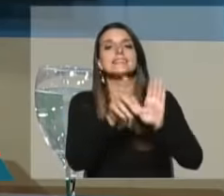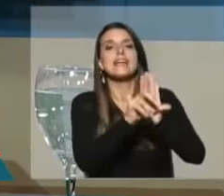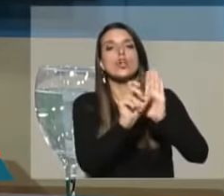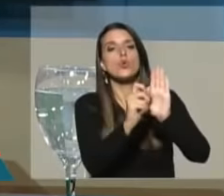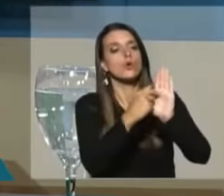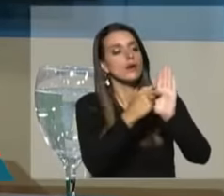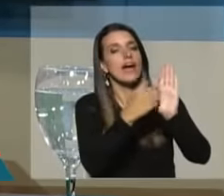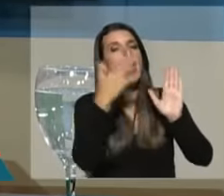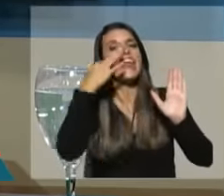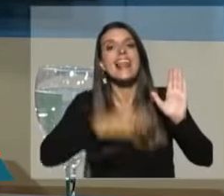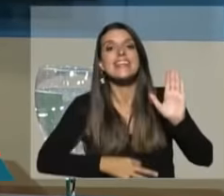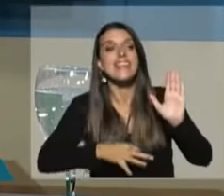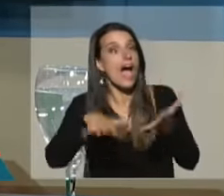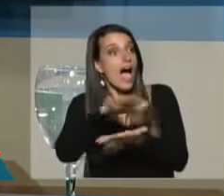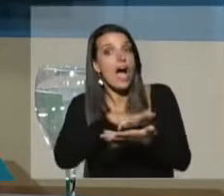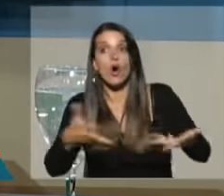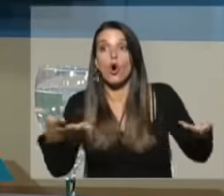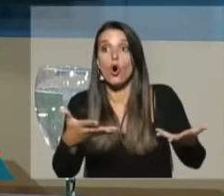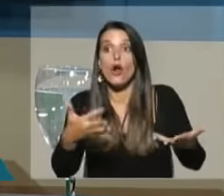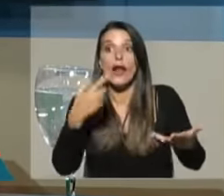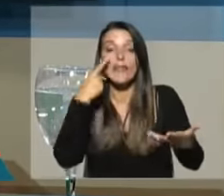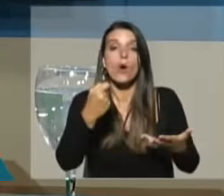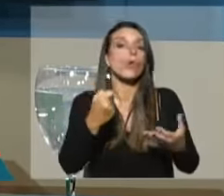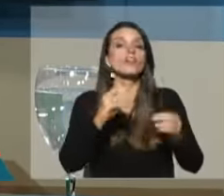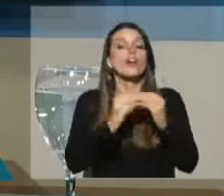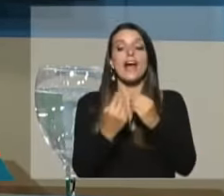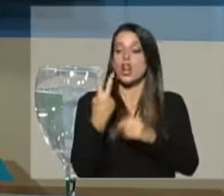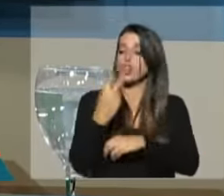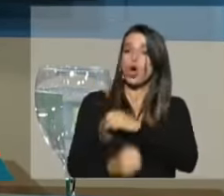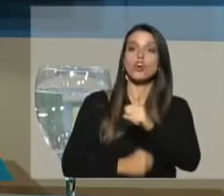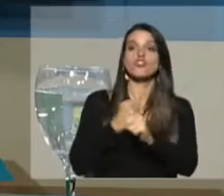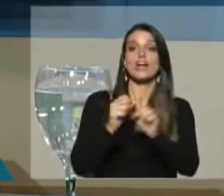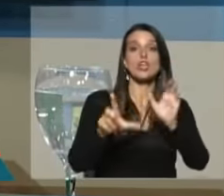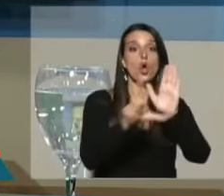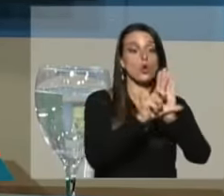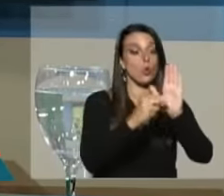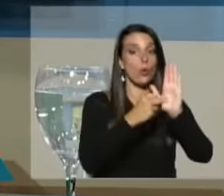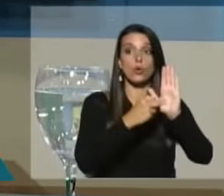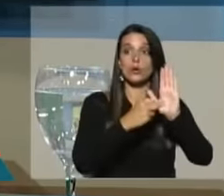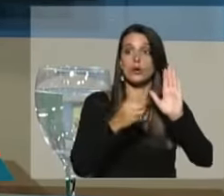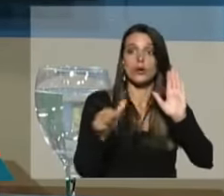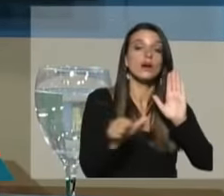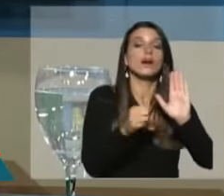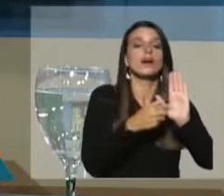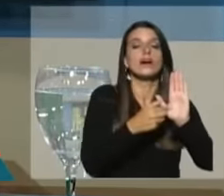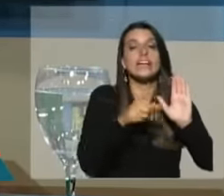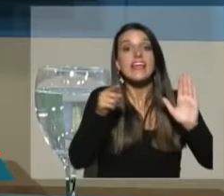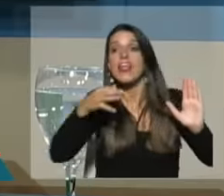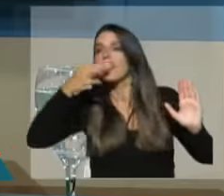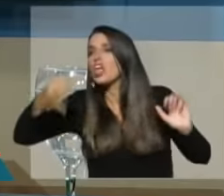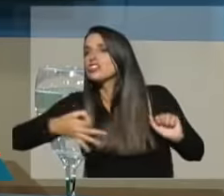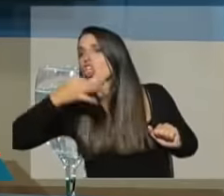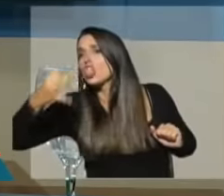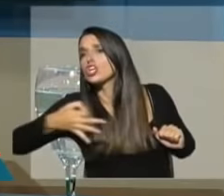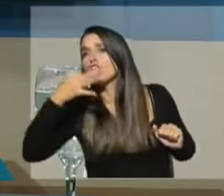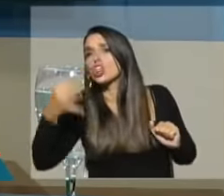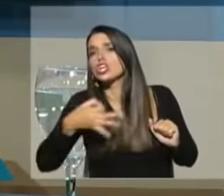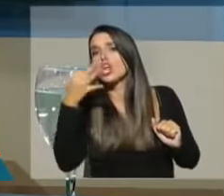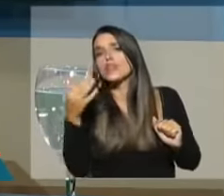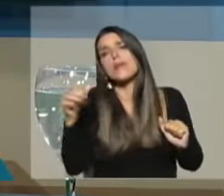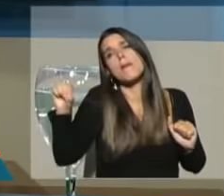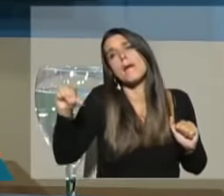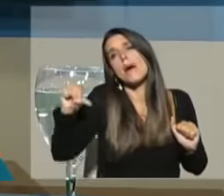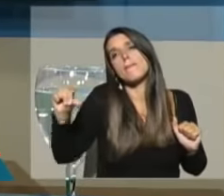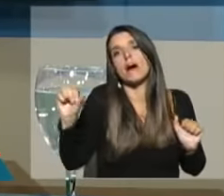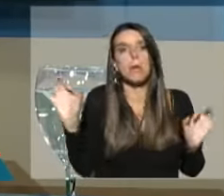la realidad la que habla de la LUC son los dos años en los que está vigente y nada de lo que se dijo que iba a pasar pasó